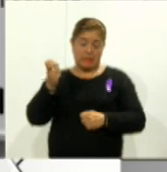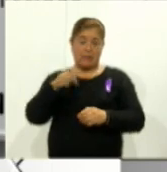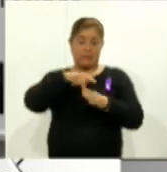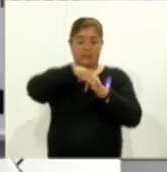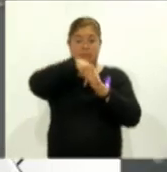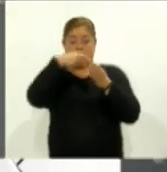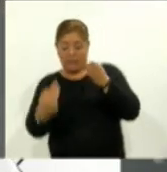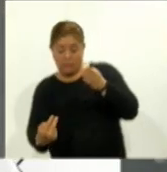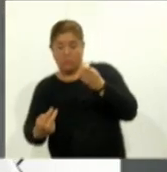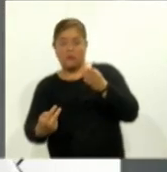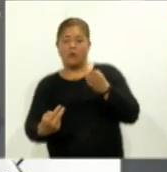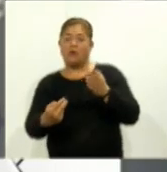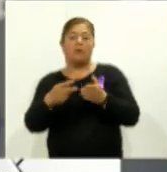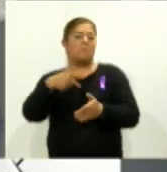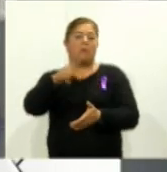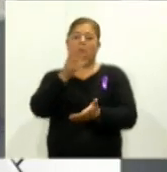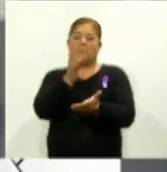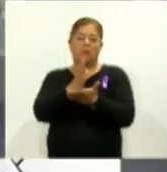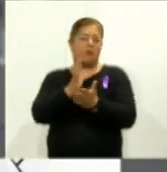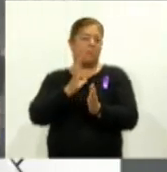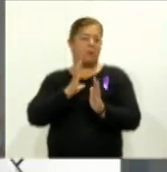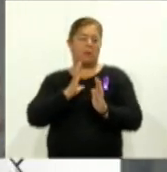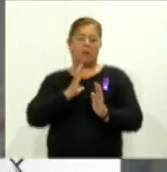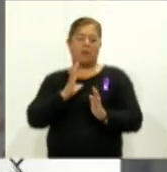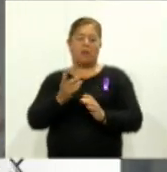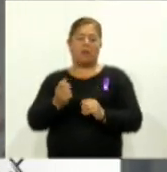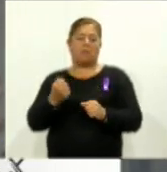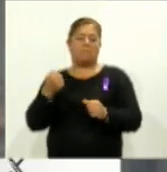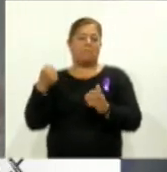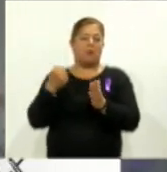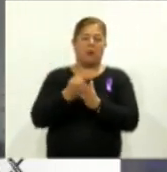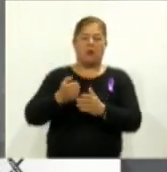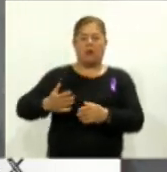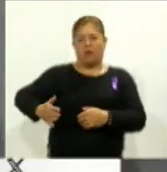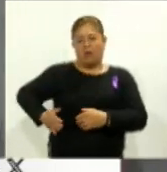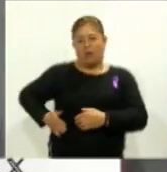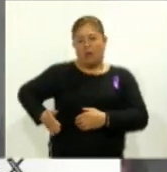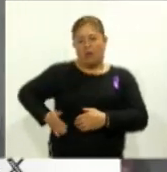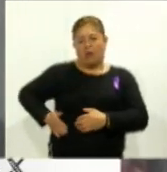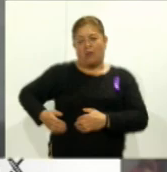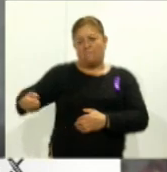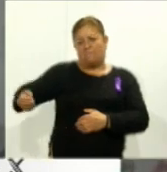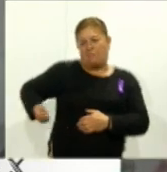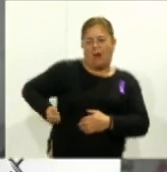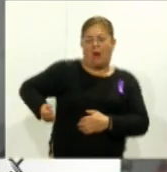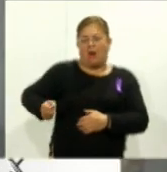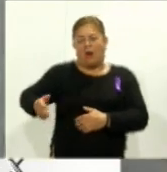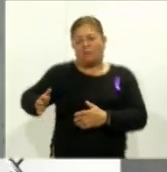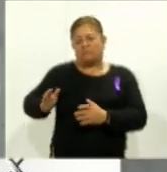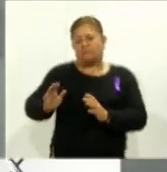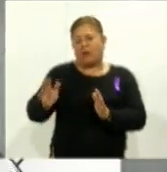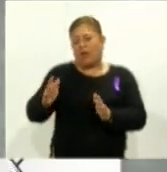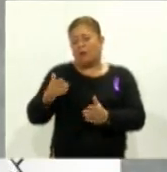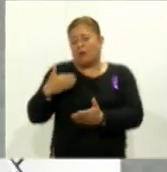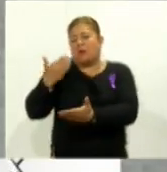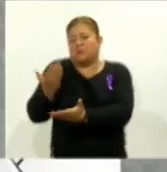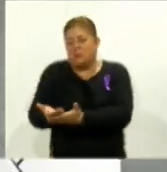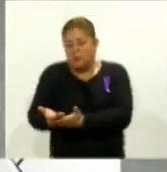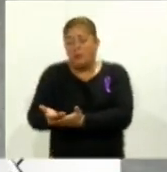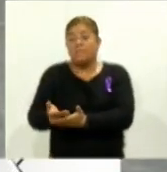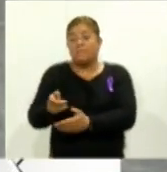recibió una contusión en la parte tóraco abdominal sin requerir